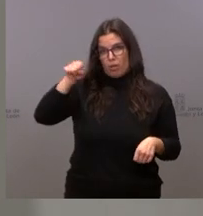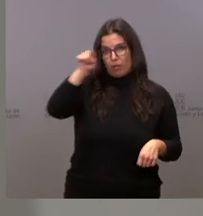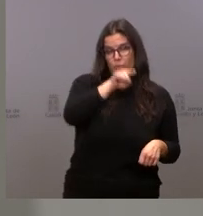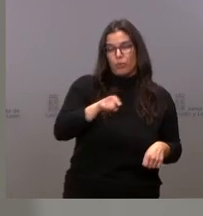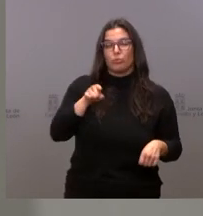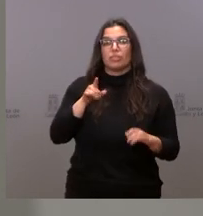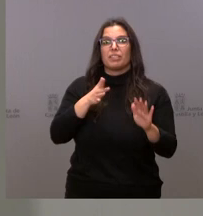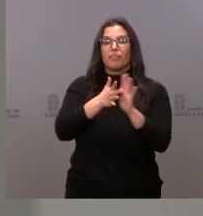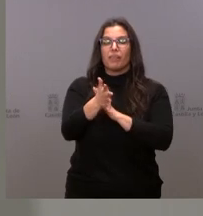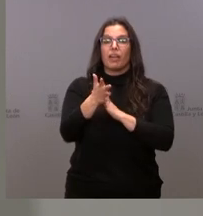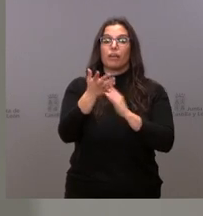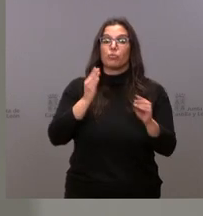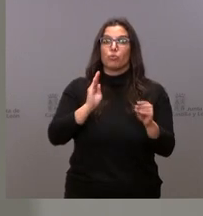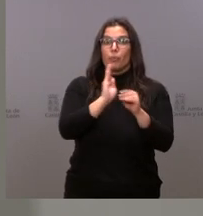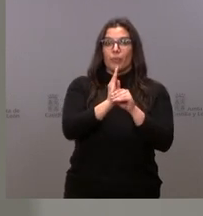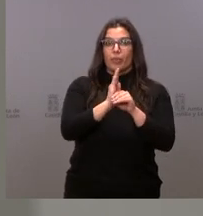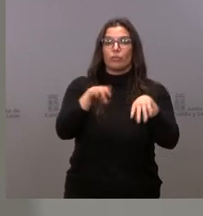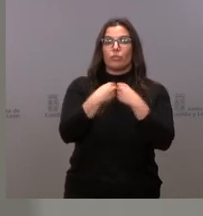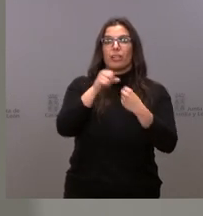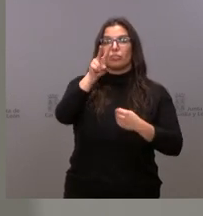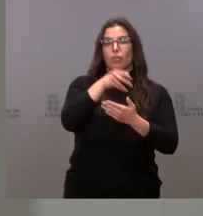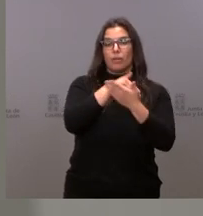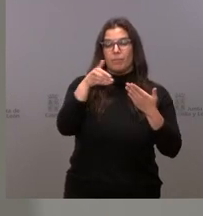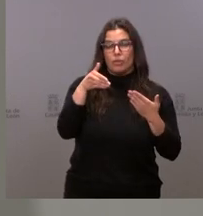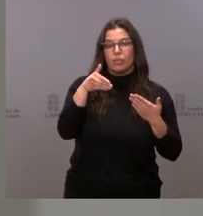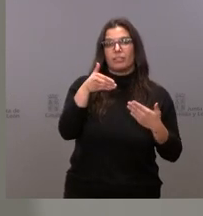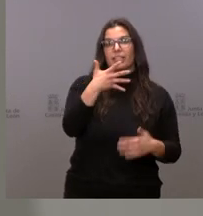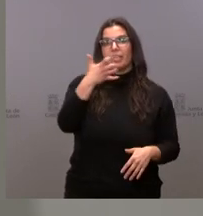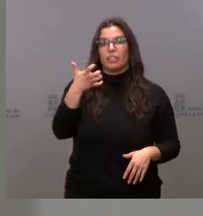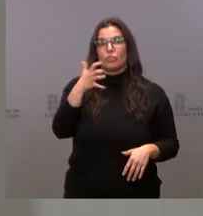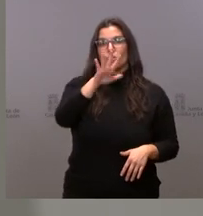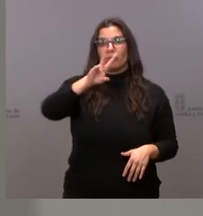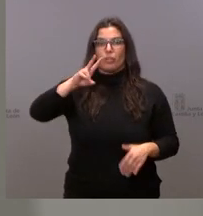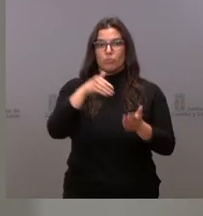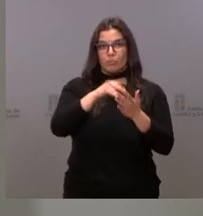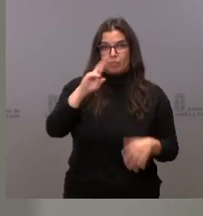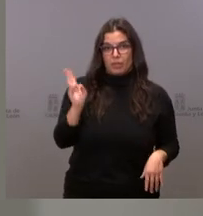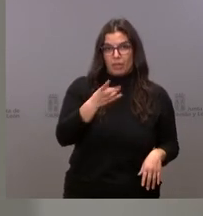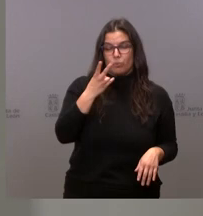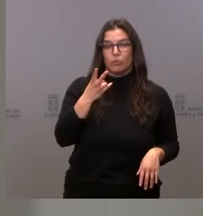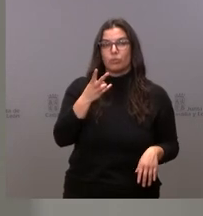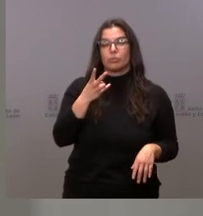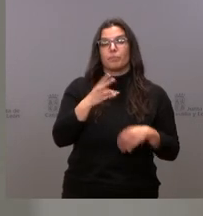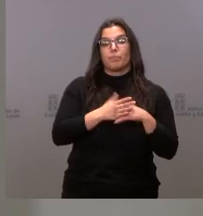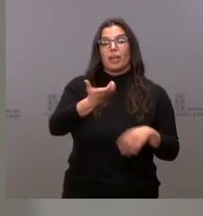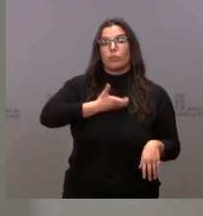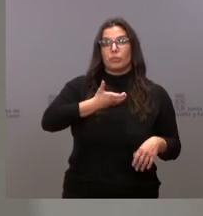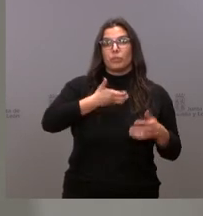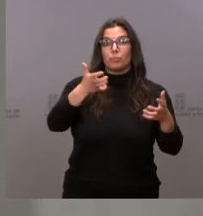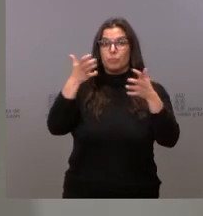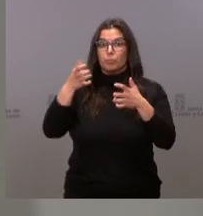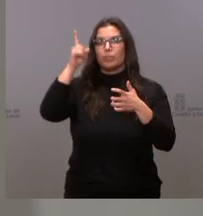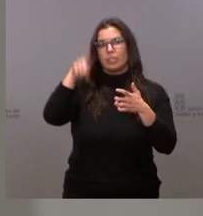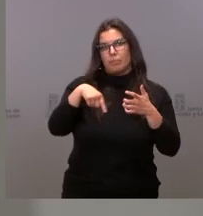de unas subvenciones por valor de 12.552.000 euros, cuyos ayuntamientos beneficiarios tienen